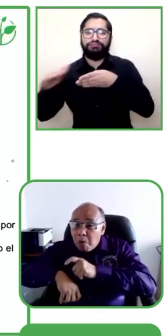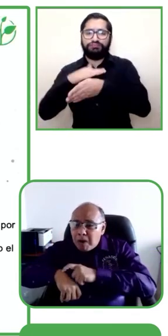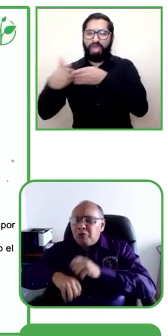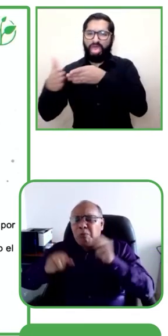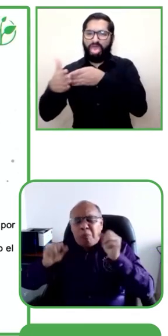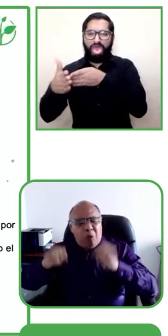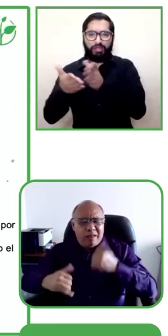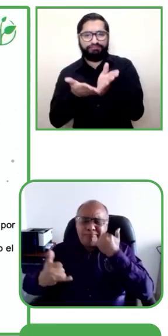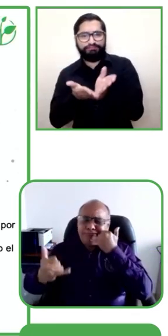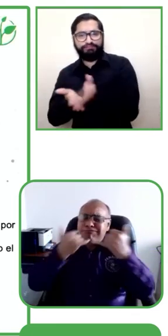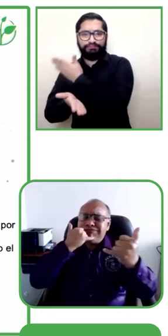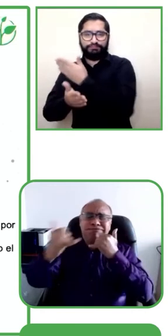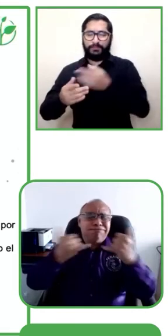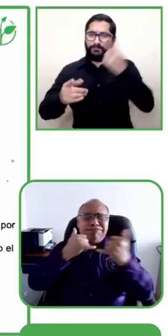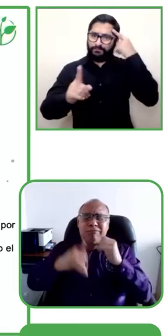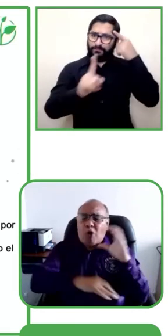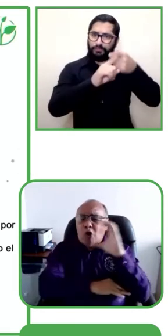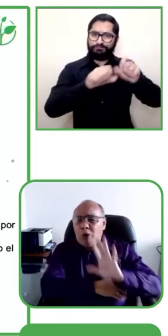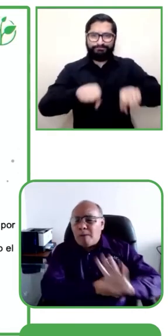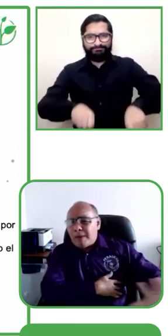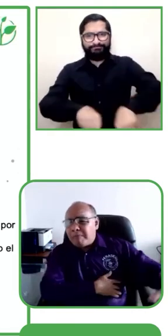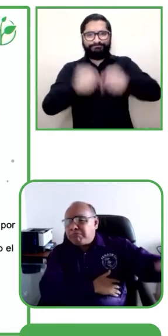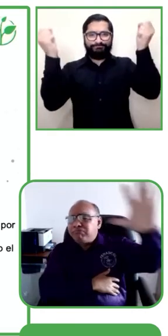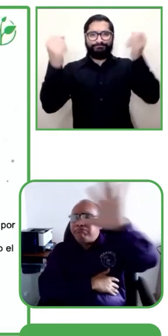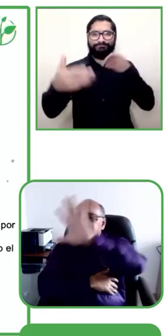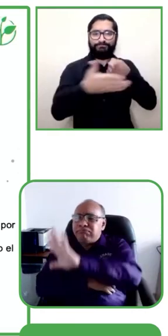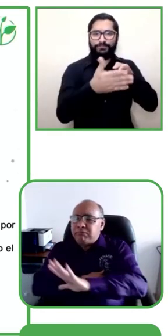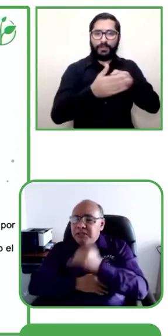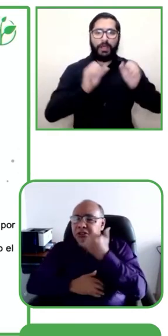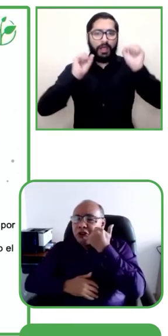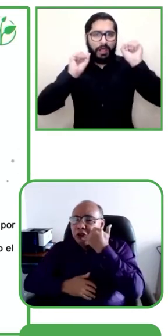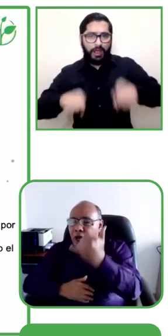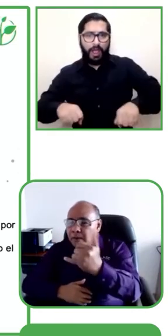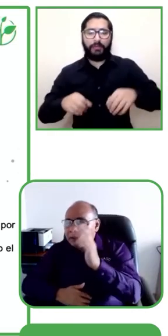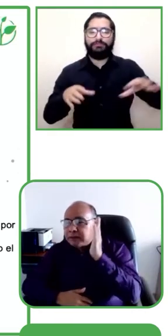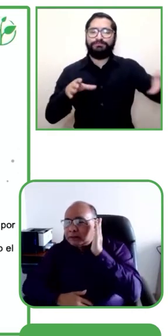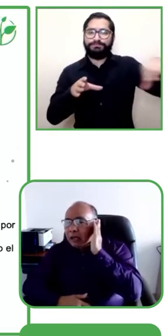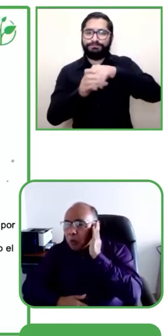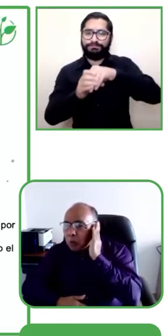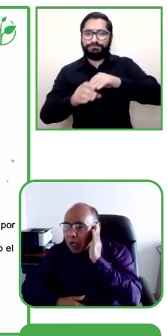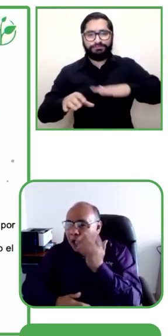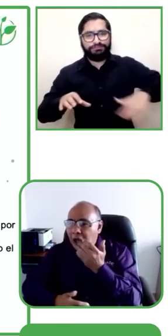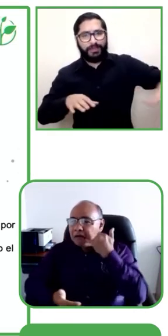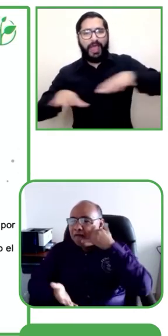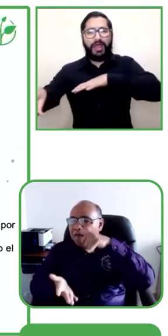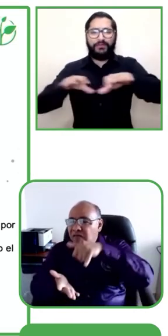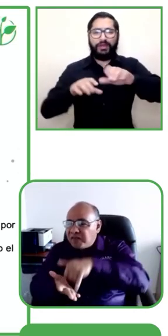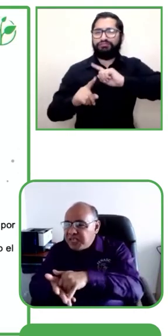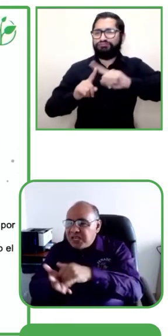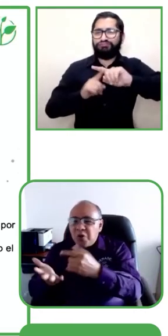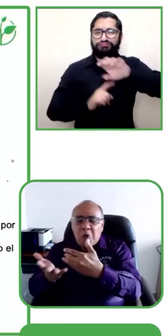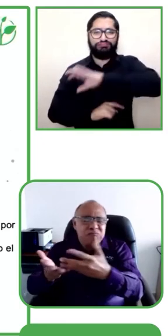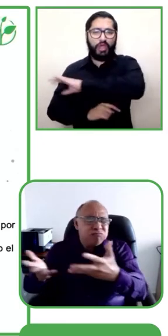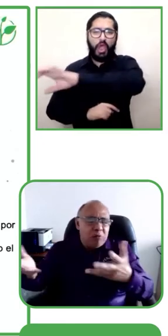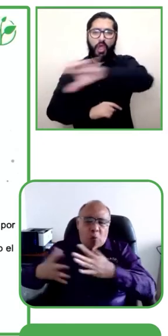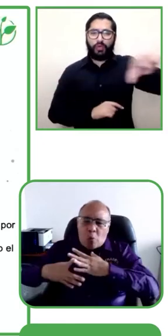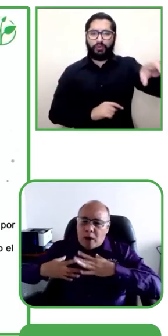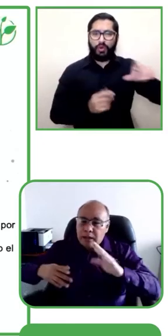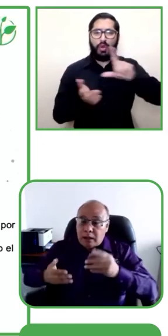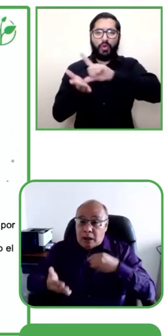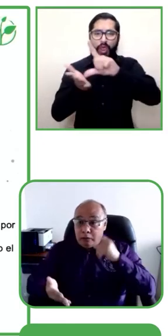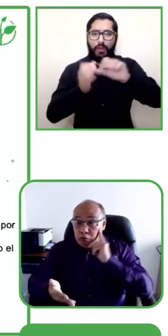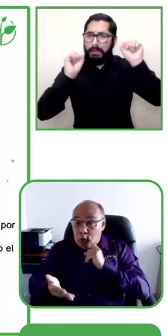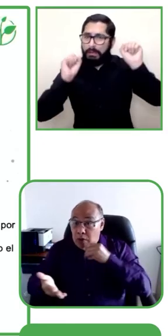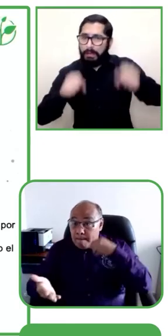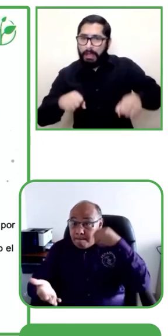activa en los diferentes espacios. Las personas sordas pueden hacer llamadas a nivel nacional en este momento, llamadas a celular o